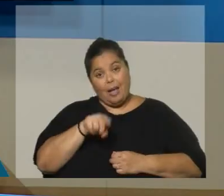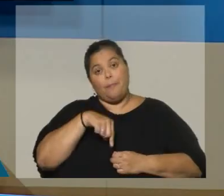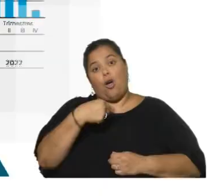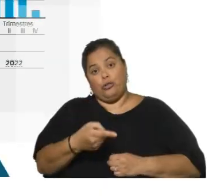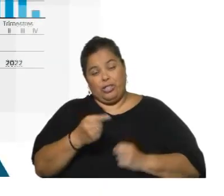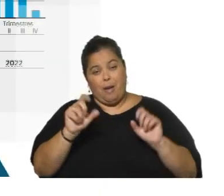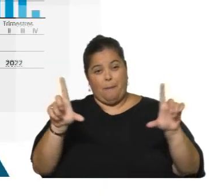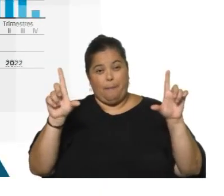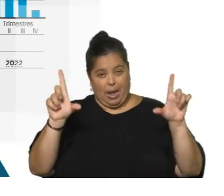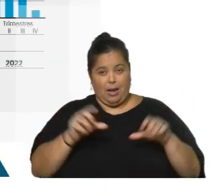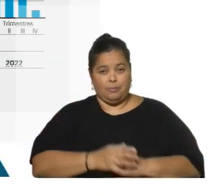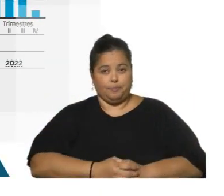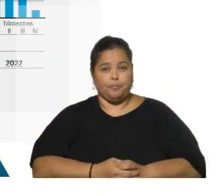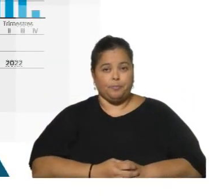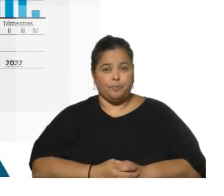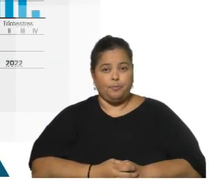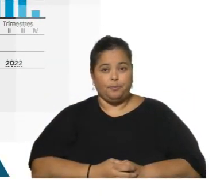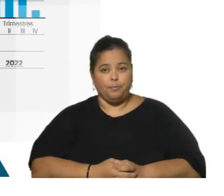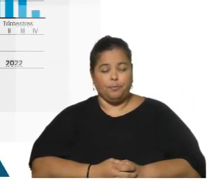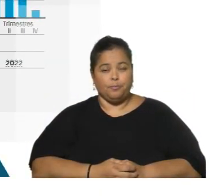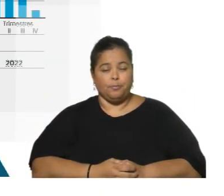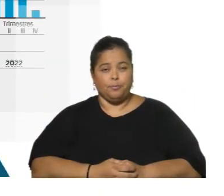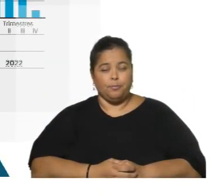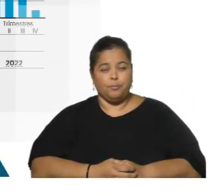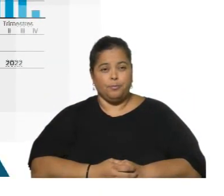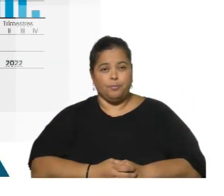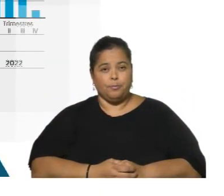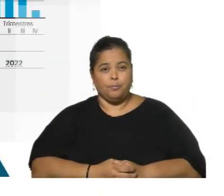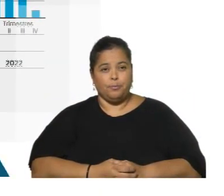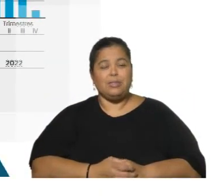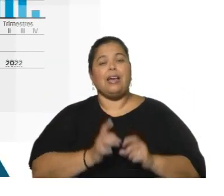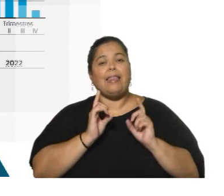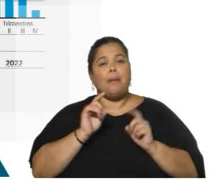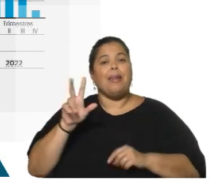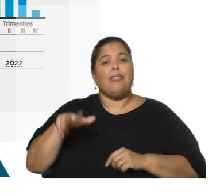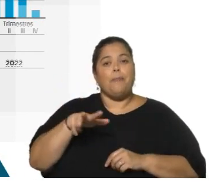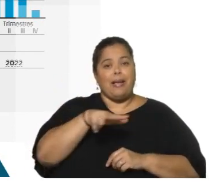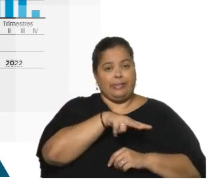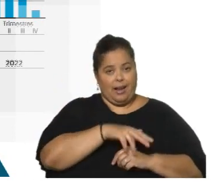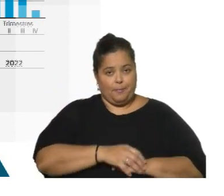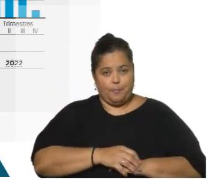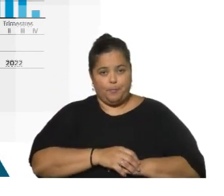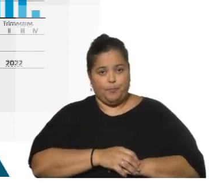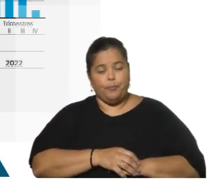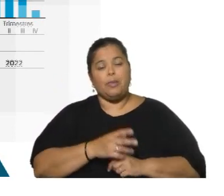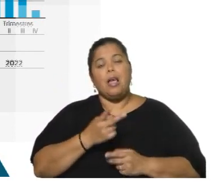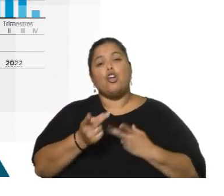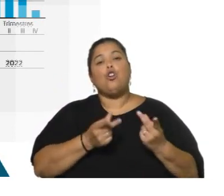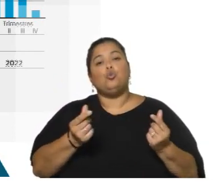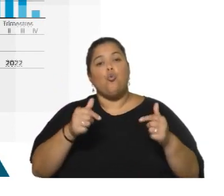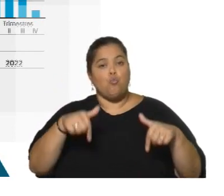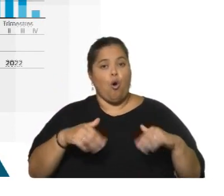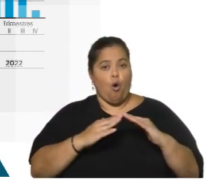permitirá precisamente mostrarles esa realidad en la evolución trimestral. Fíjense ustedes, el consumo de los hogares,